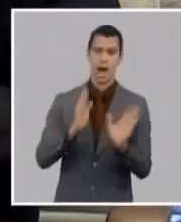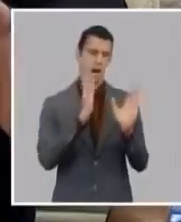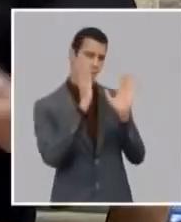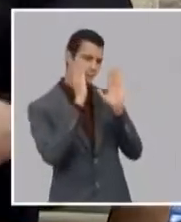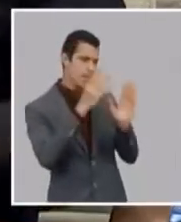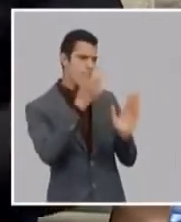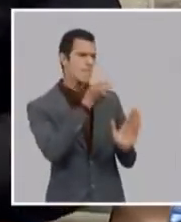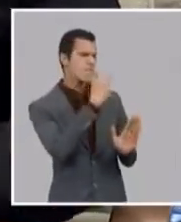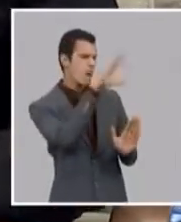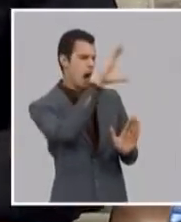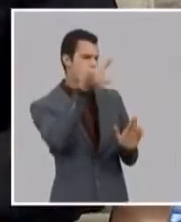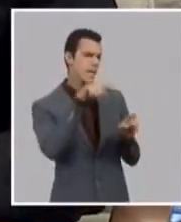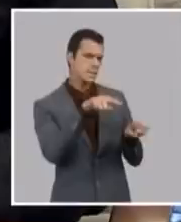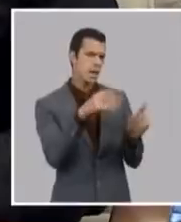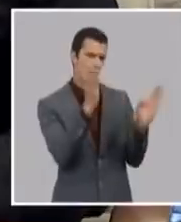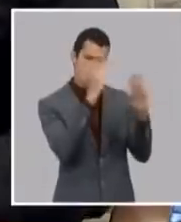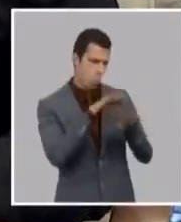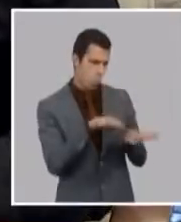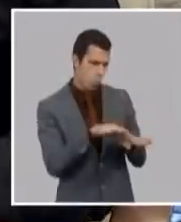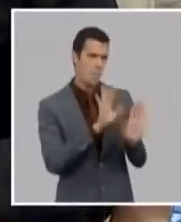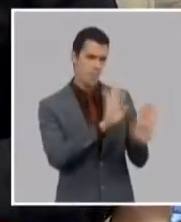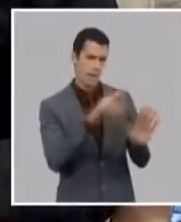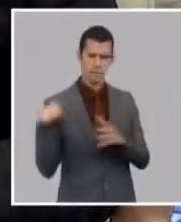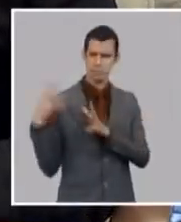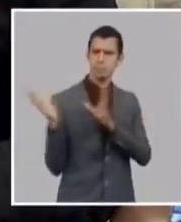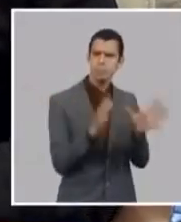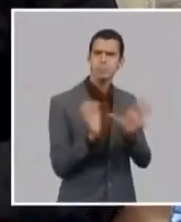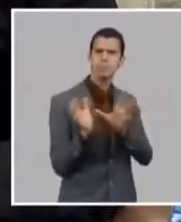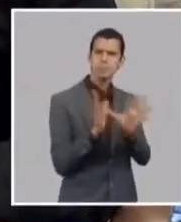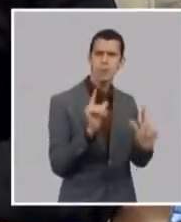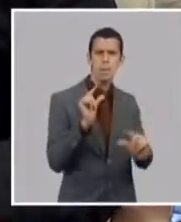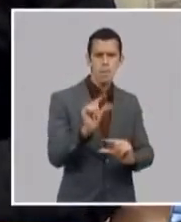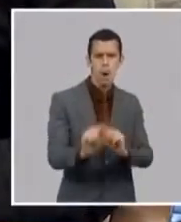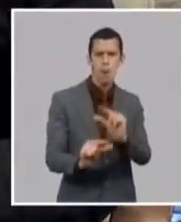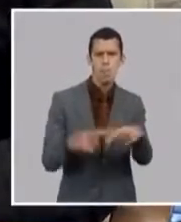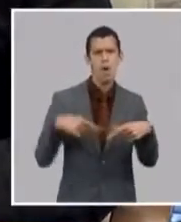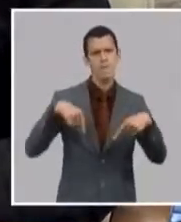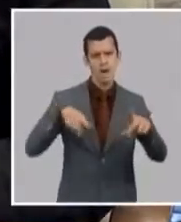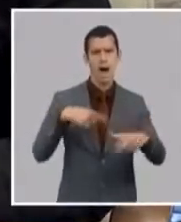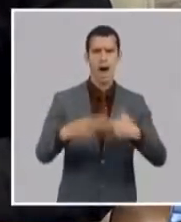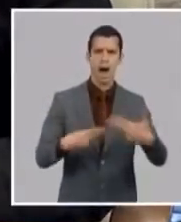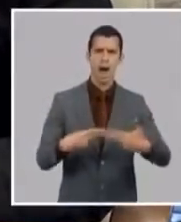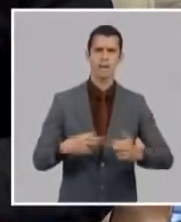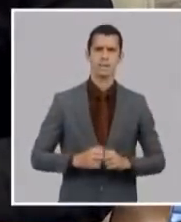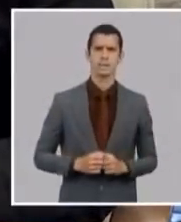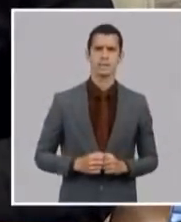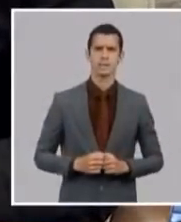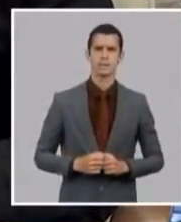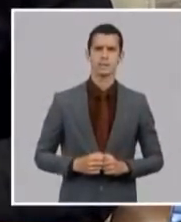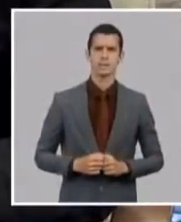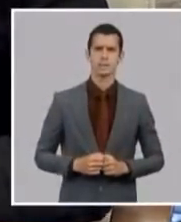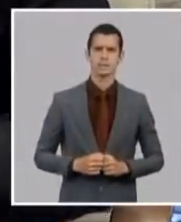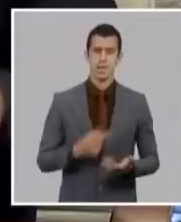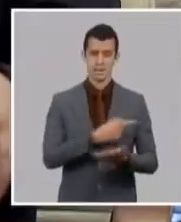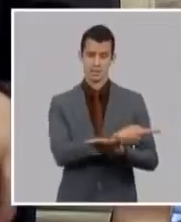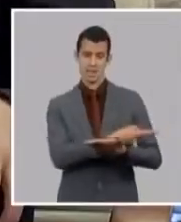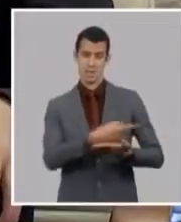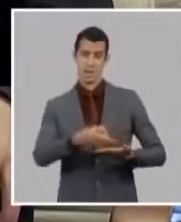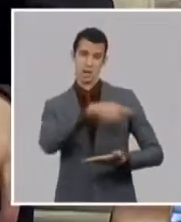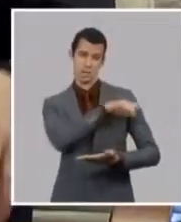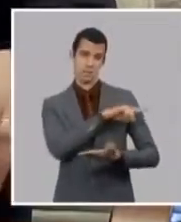ambas instituciones y nosotros incluso estos días hemos estado orientando a los gobernadores para